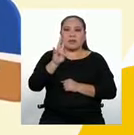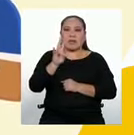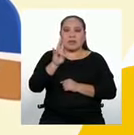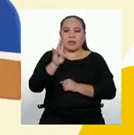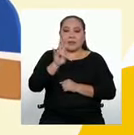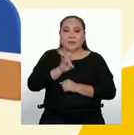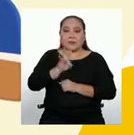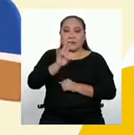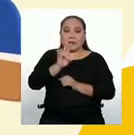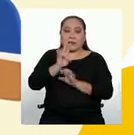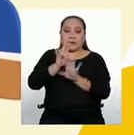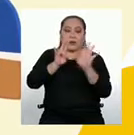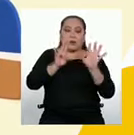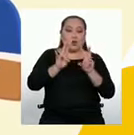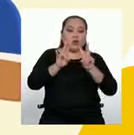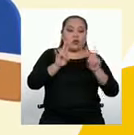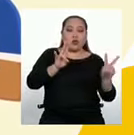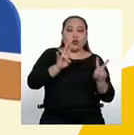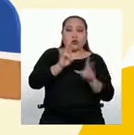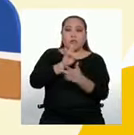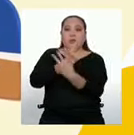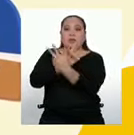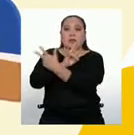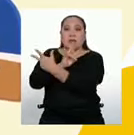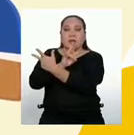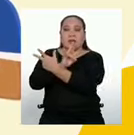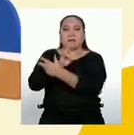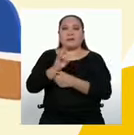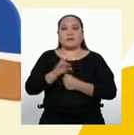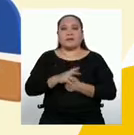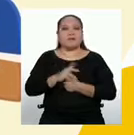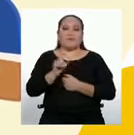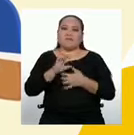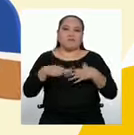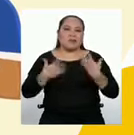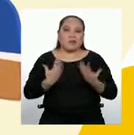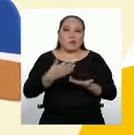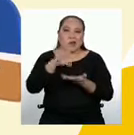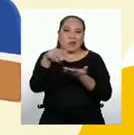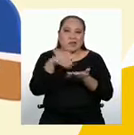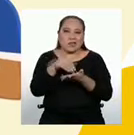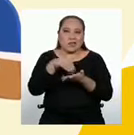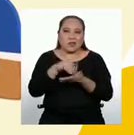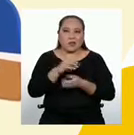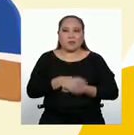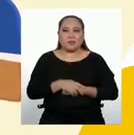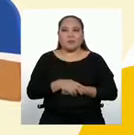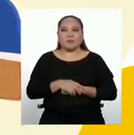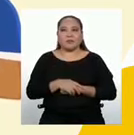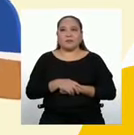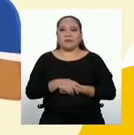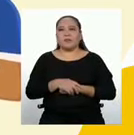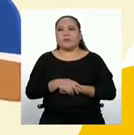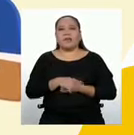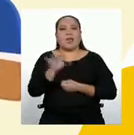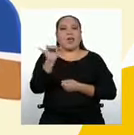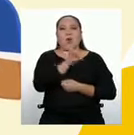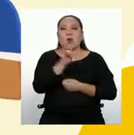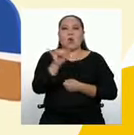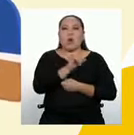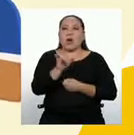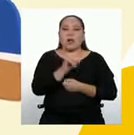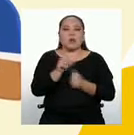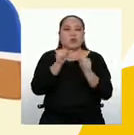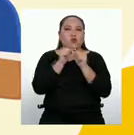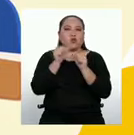tengo dos valores y al otro lado tres valores. Por lo tanto, no sería la mediana. Tiene que haber la misma cantidad